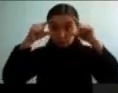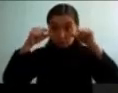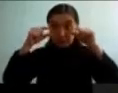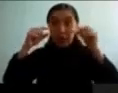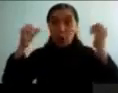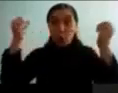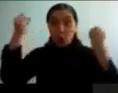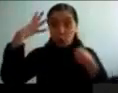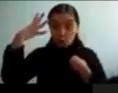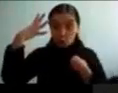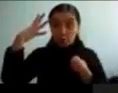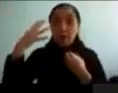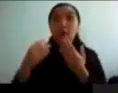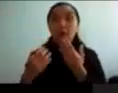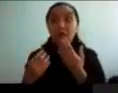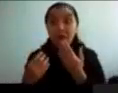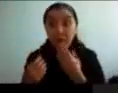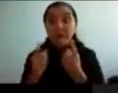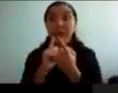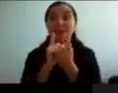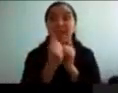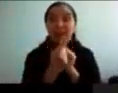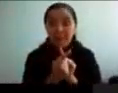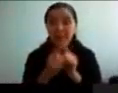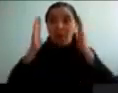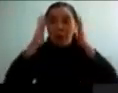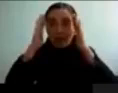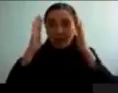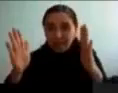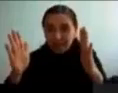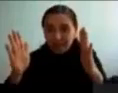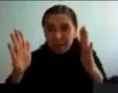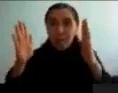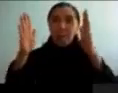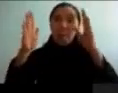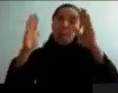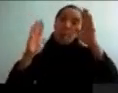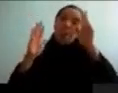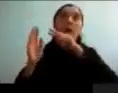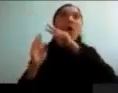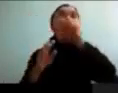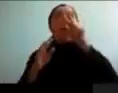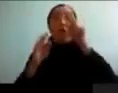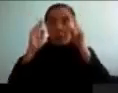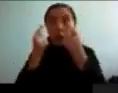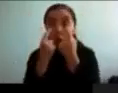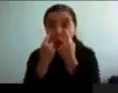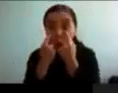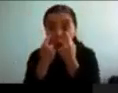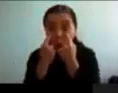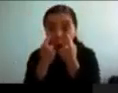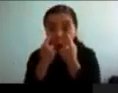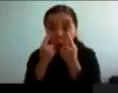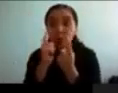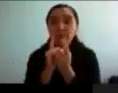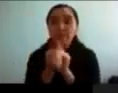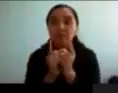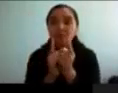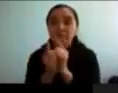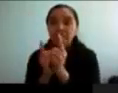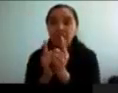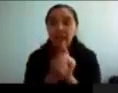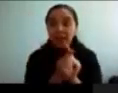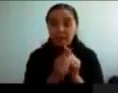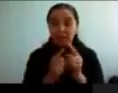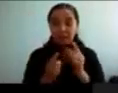varía con nuestro nivel de atención, con nuestro nivel de alerta hacia el móvil. Y por ejemplo, si nosotros hacemos tareas que requieren mucha concentración,